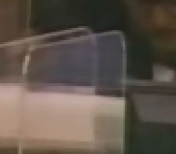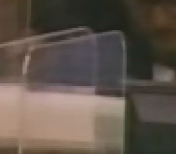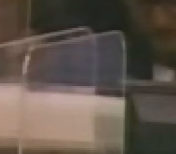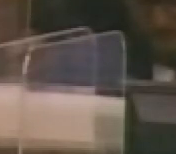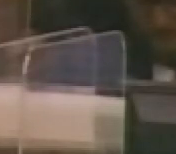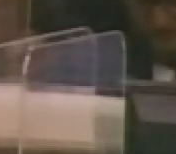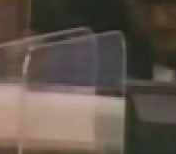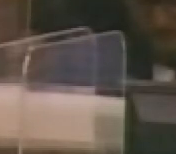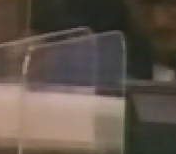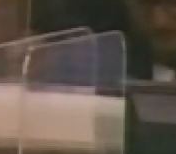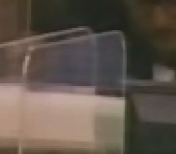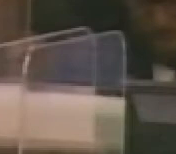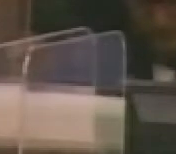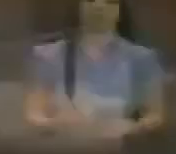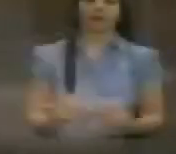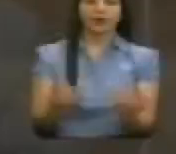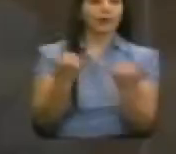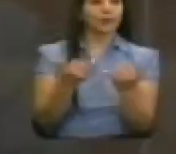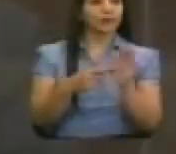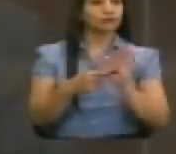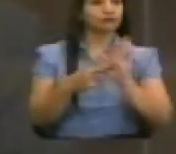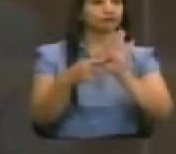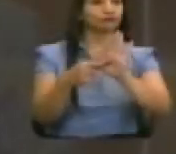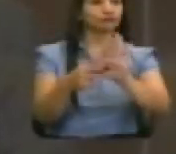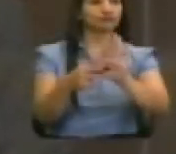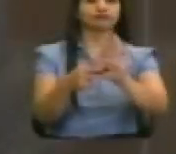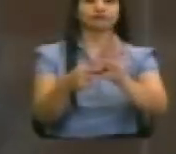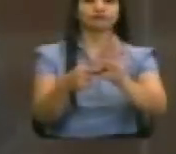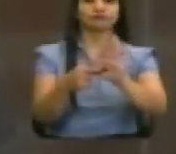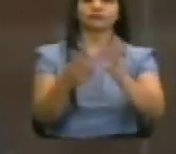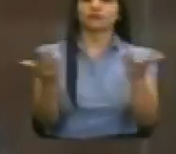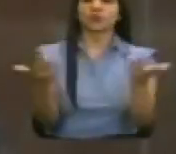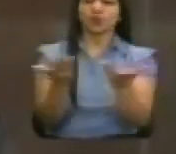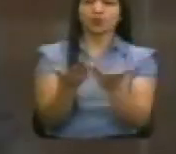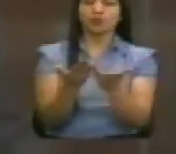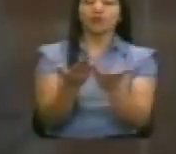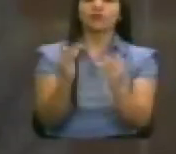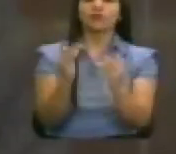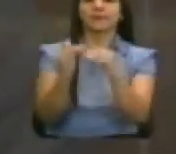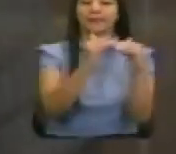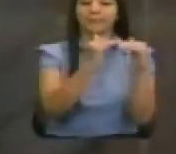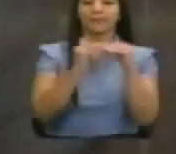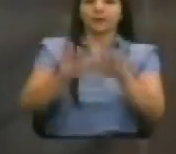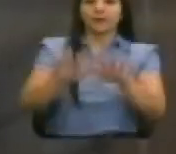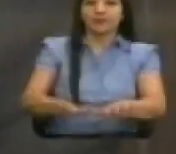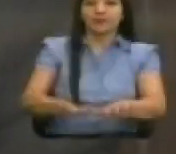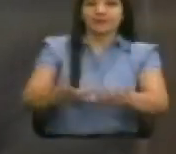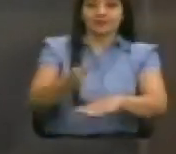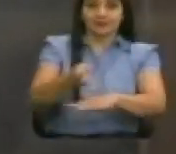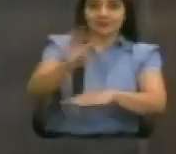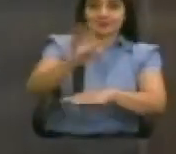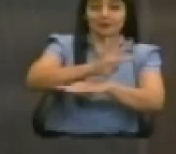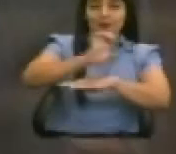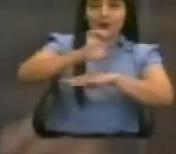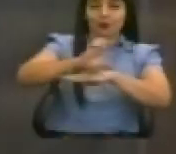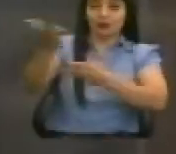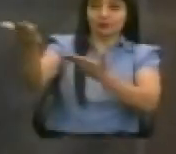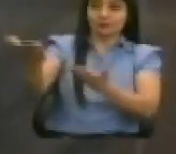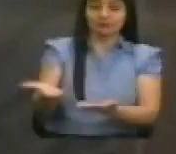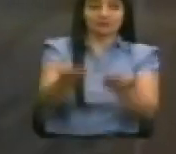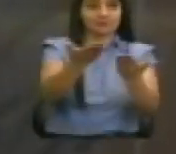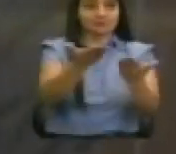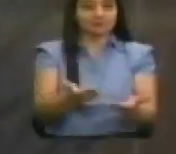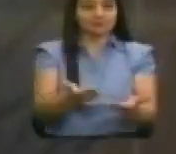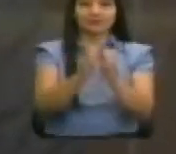Toda vez que hemos tenido en el seno del recinto de la democracia a quienes han hecho